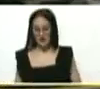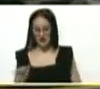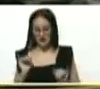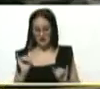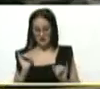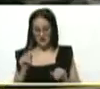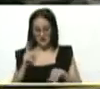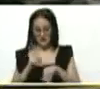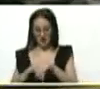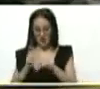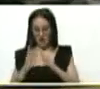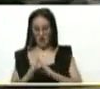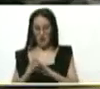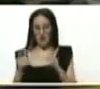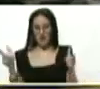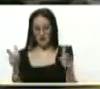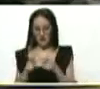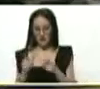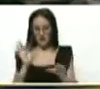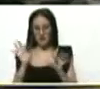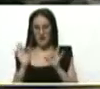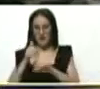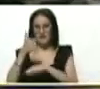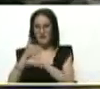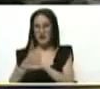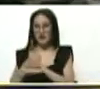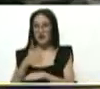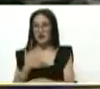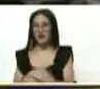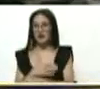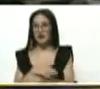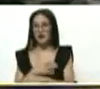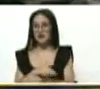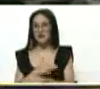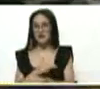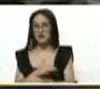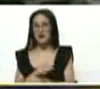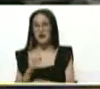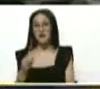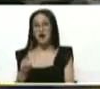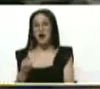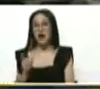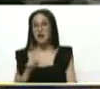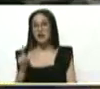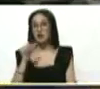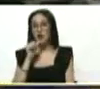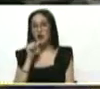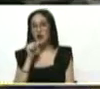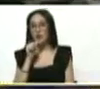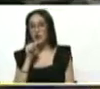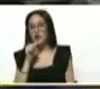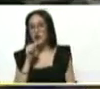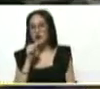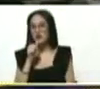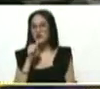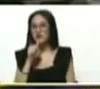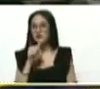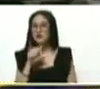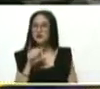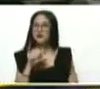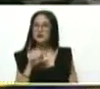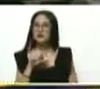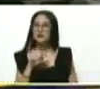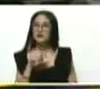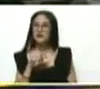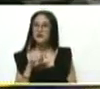que la comunidad estaba reunida para elegir a sus jefes y jefas de calle, pusieron el agua. Y el tubo saltó